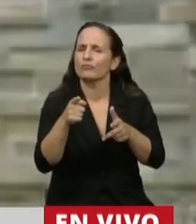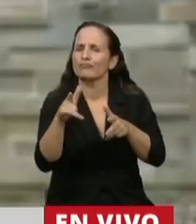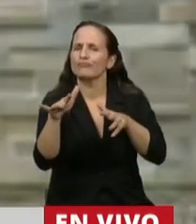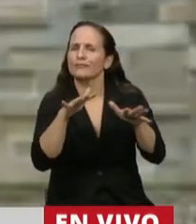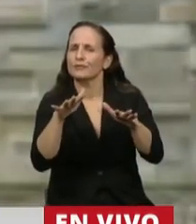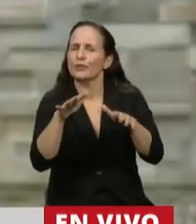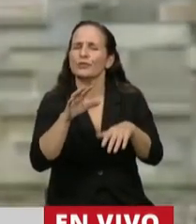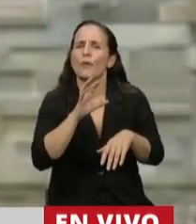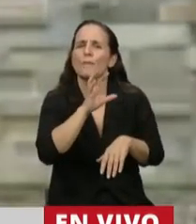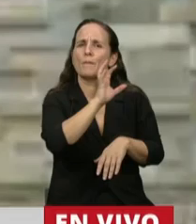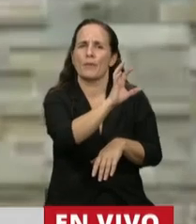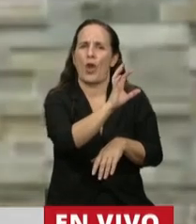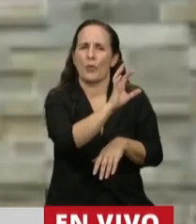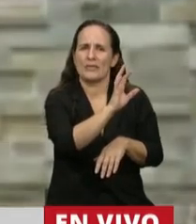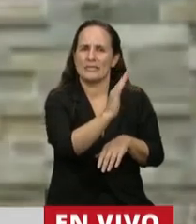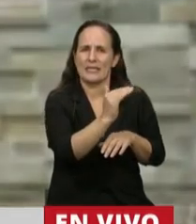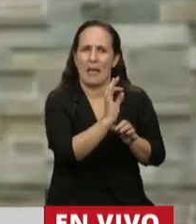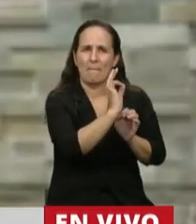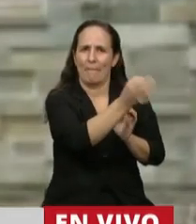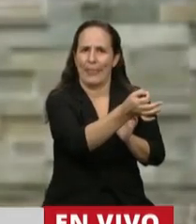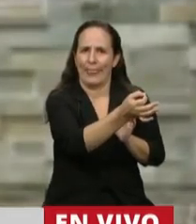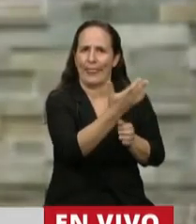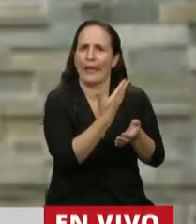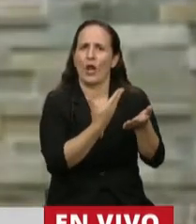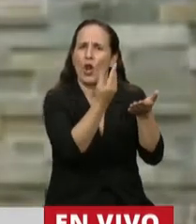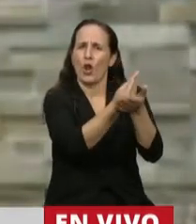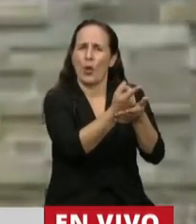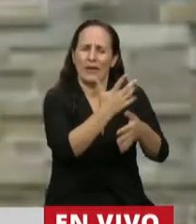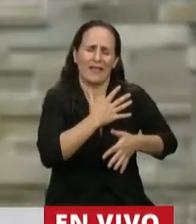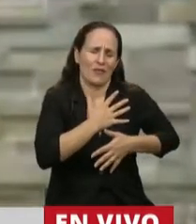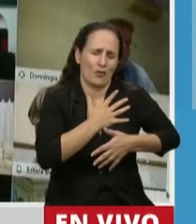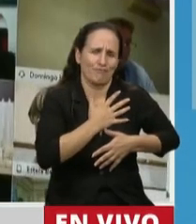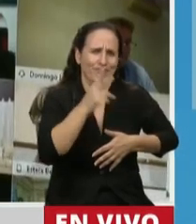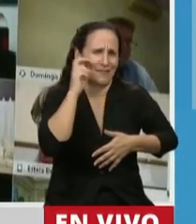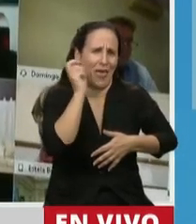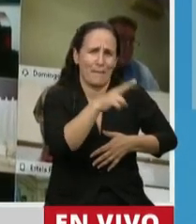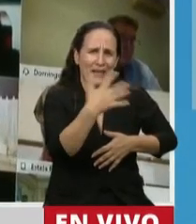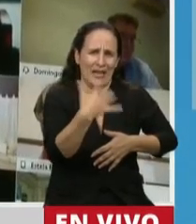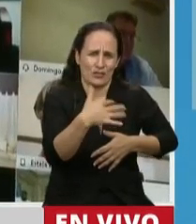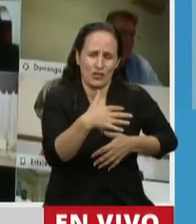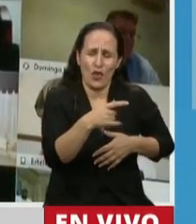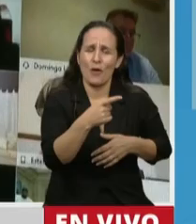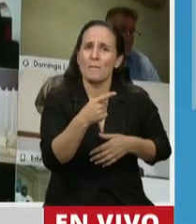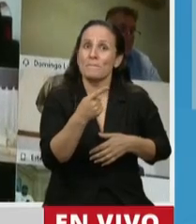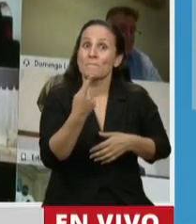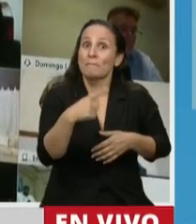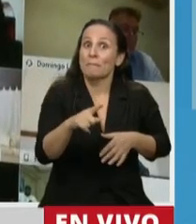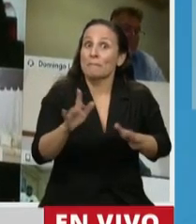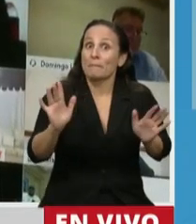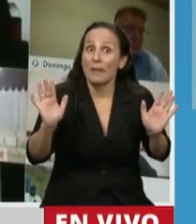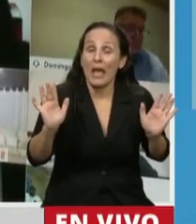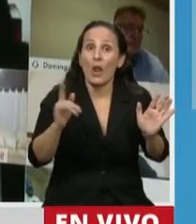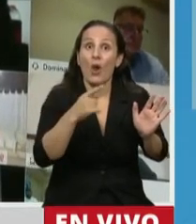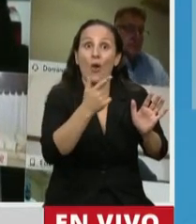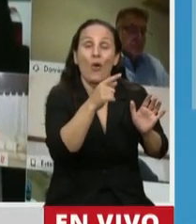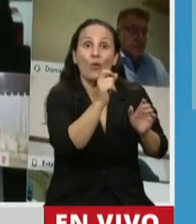una provincia vecina donde tenemos un gobernador al que aprecio mucho y admiro mucho, pero que, bueno, por ahí tienen algunos